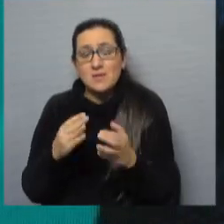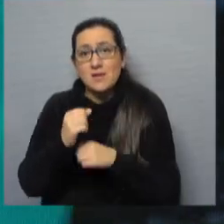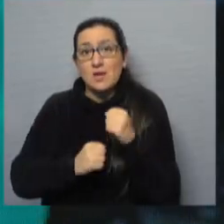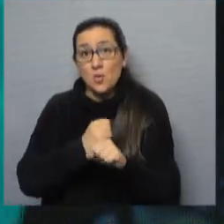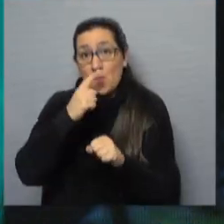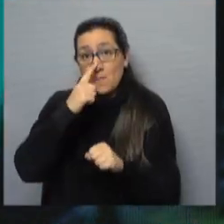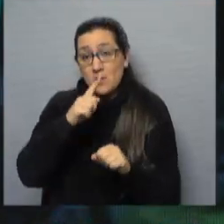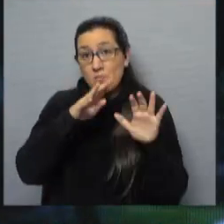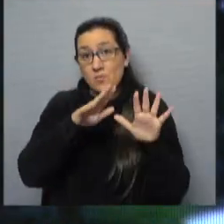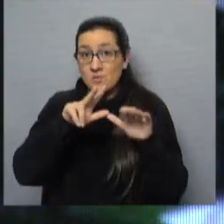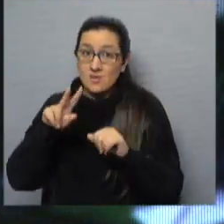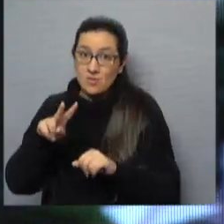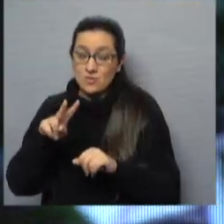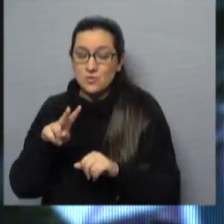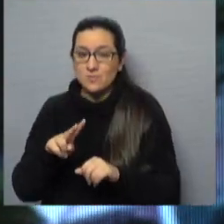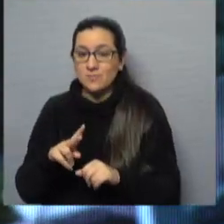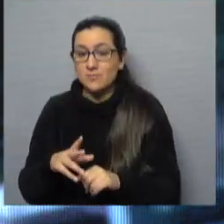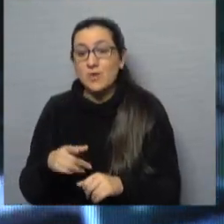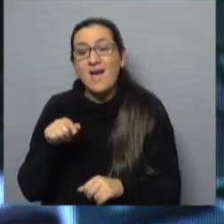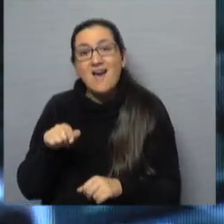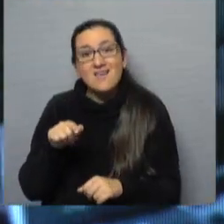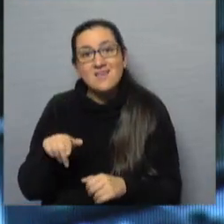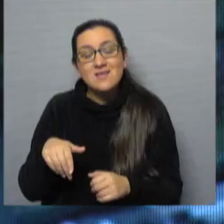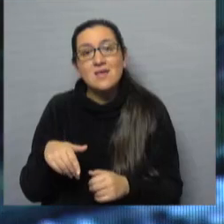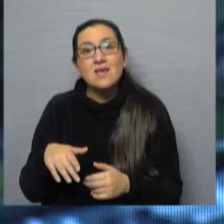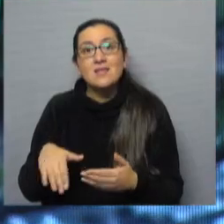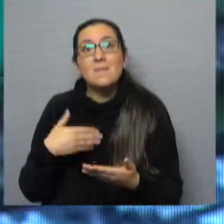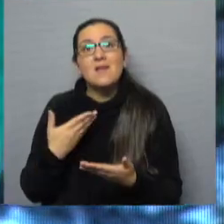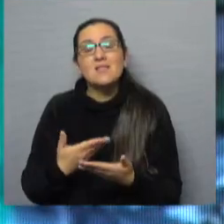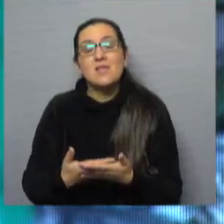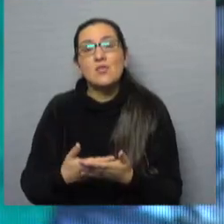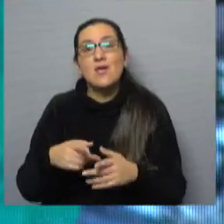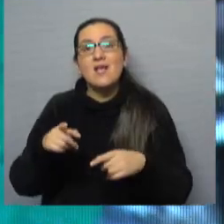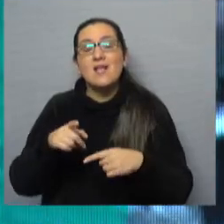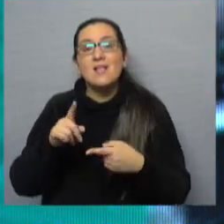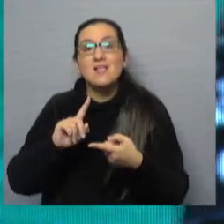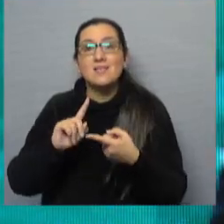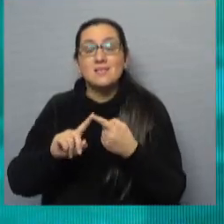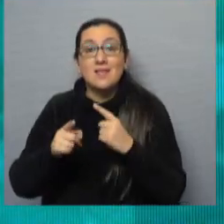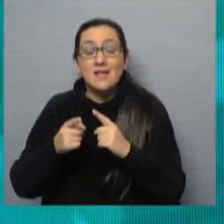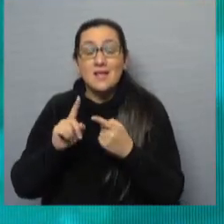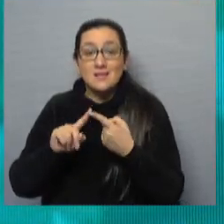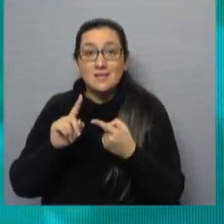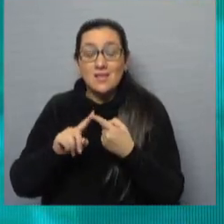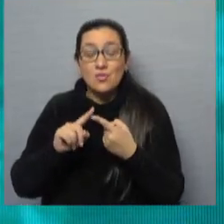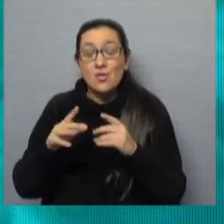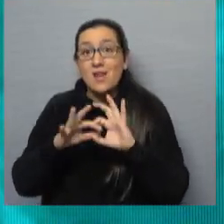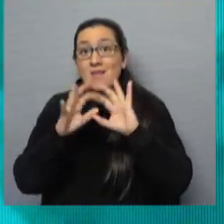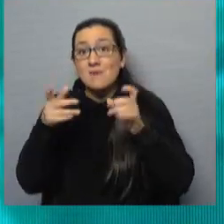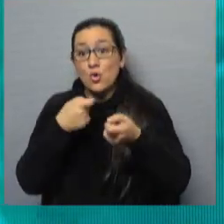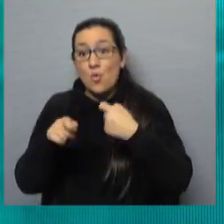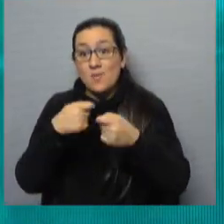Mercosur, sino porque ahí encima de la mesa está el tema del tratado de libre comercio con China que Uruguay quiere llevar adelante.